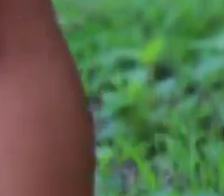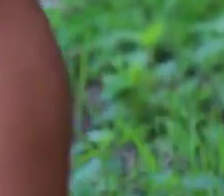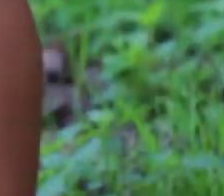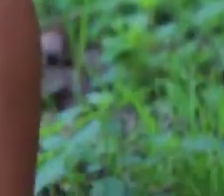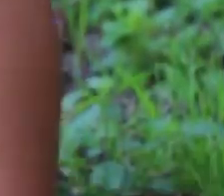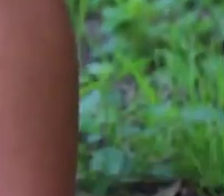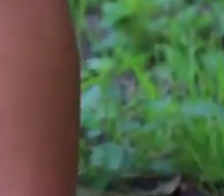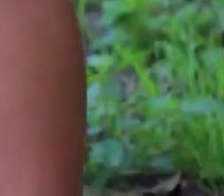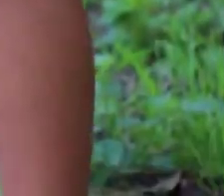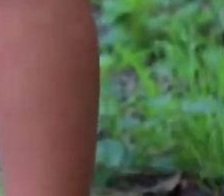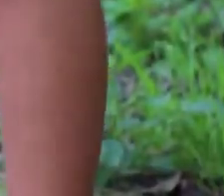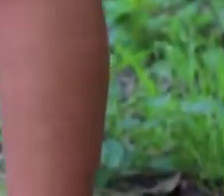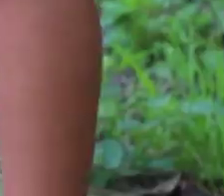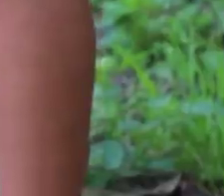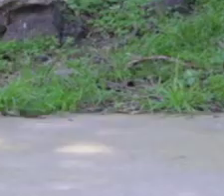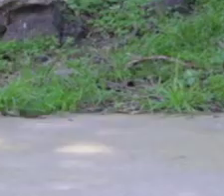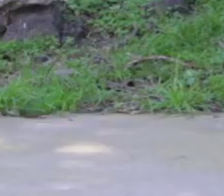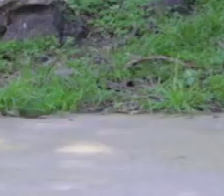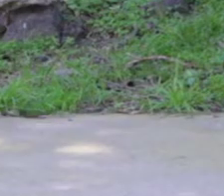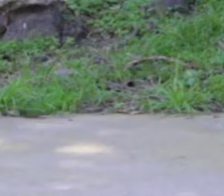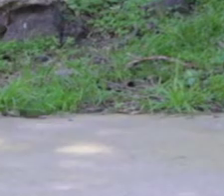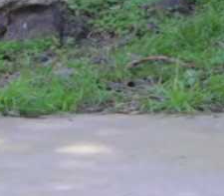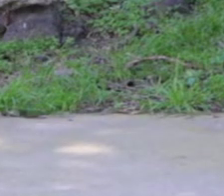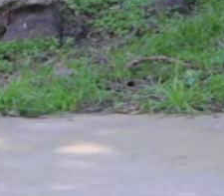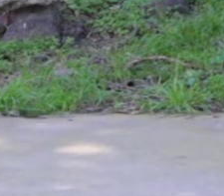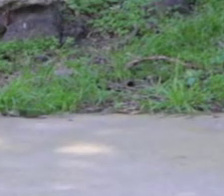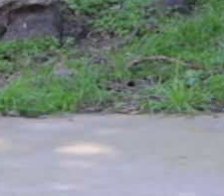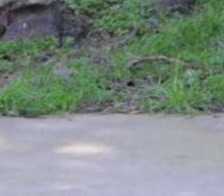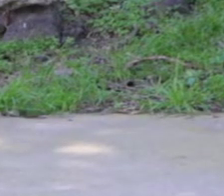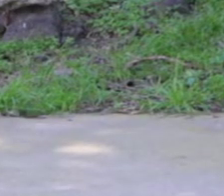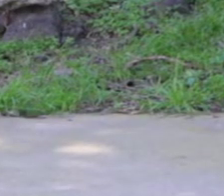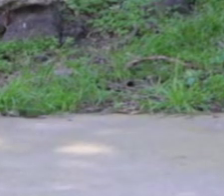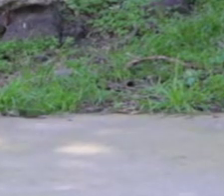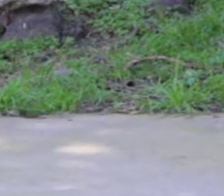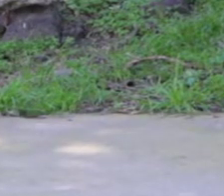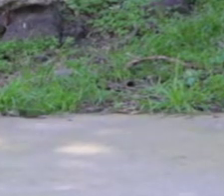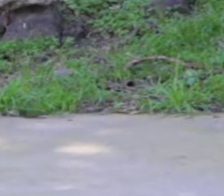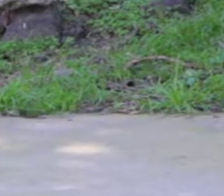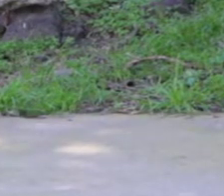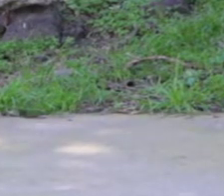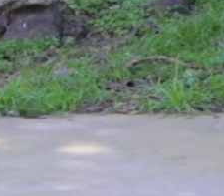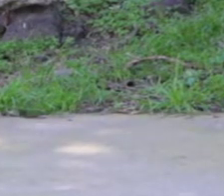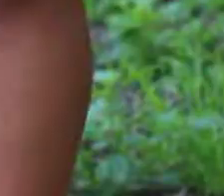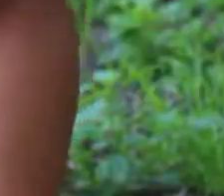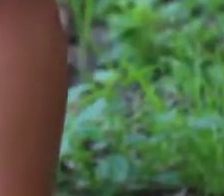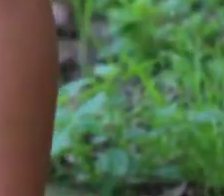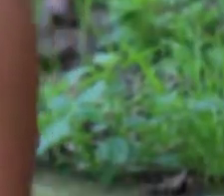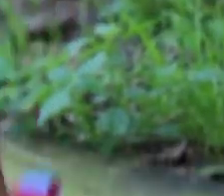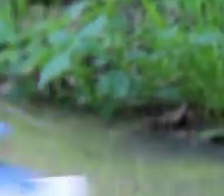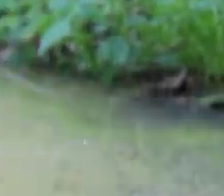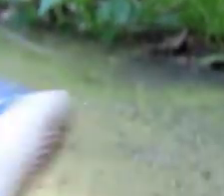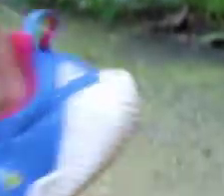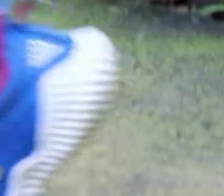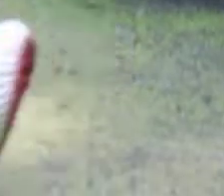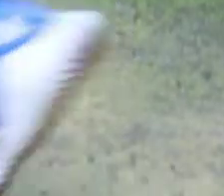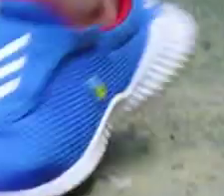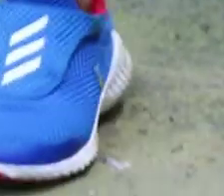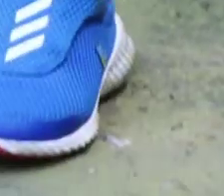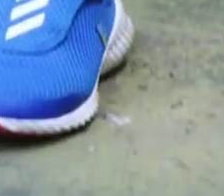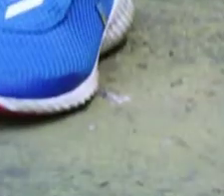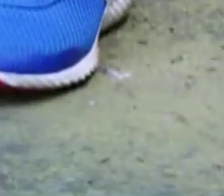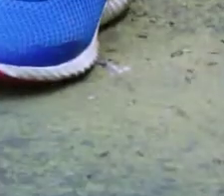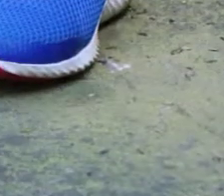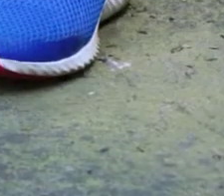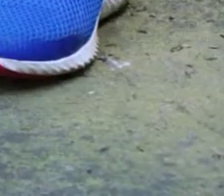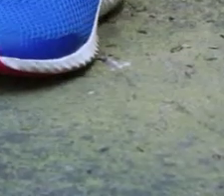Nuevamente. Bien. Exacto. Paramos. Descansamos. Respiramos. Acuérdate de